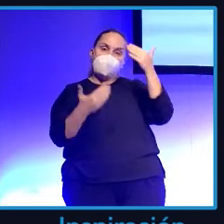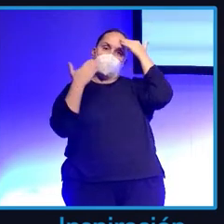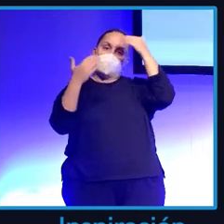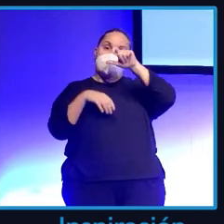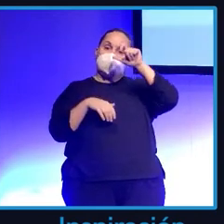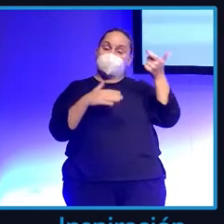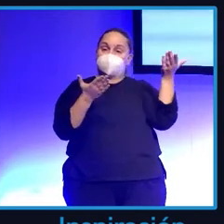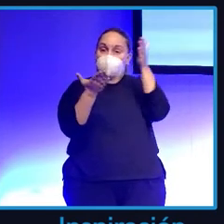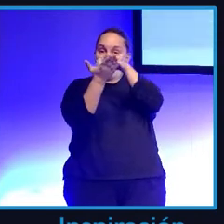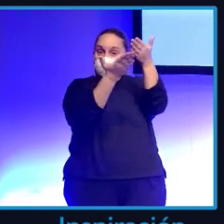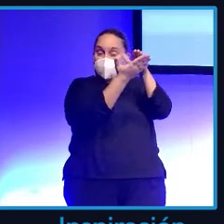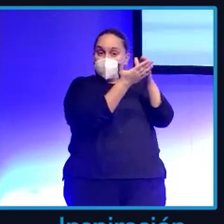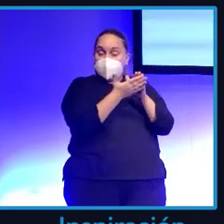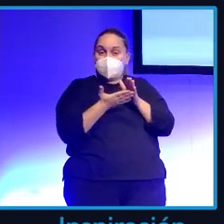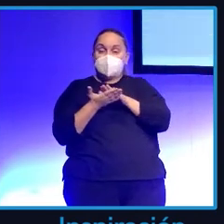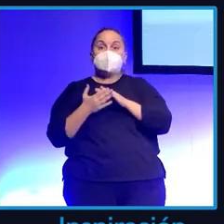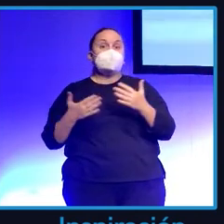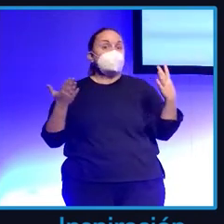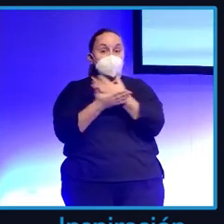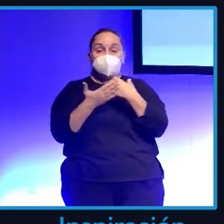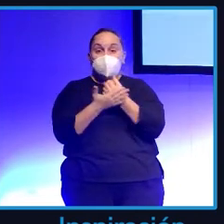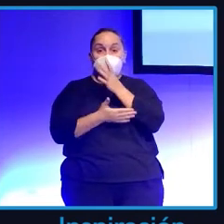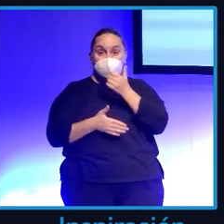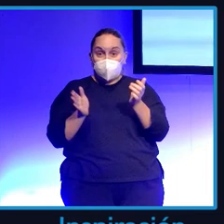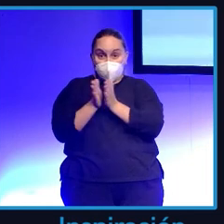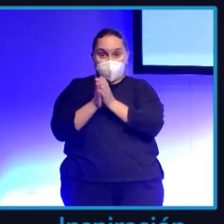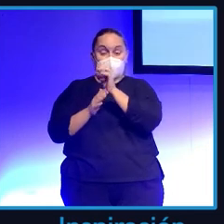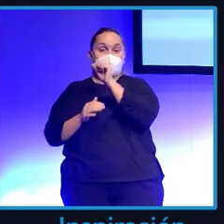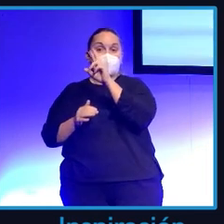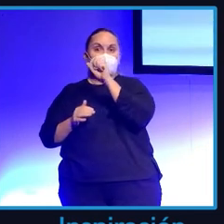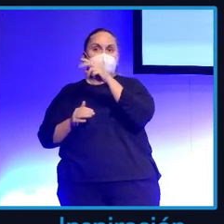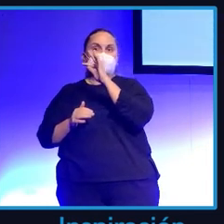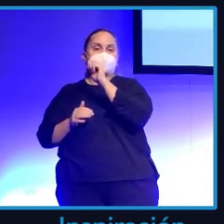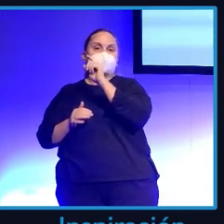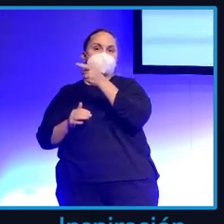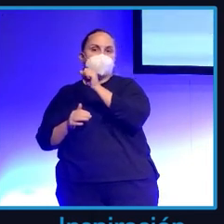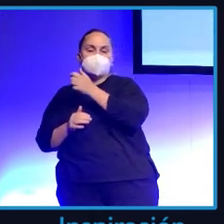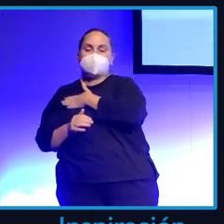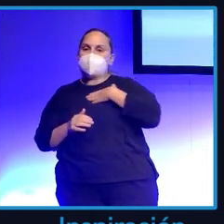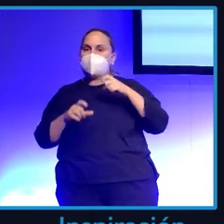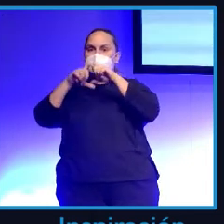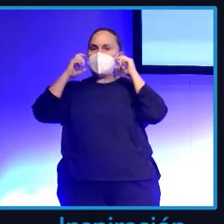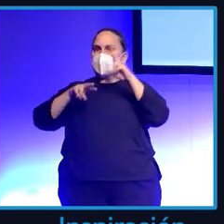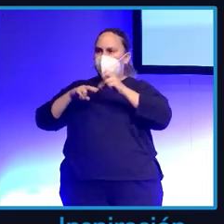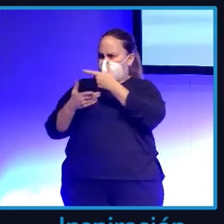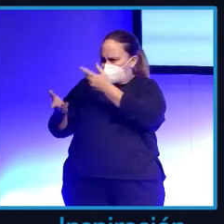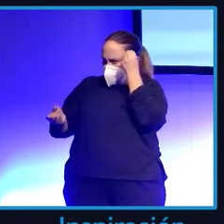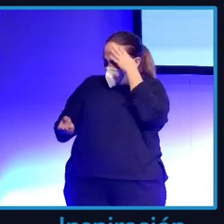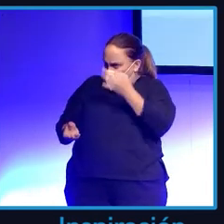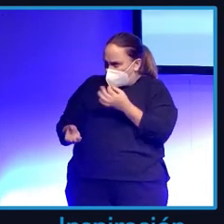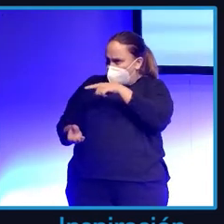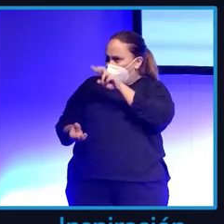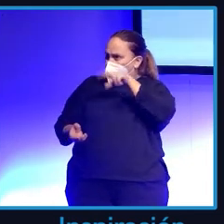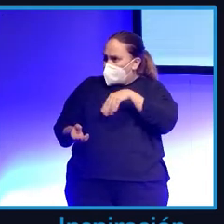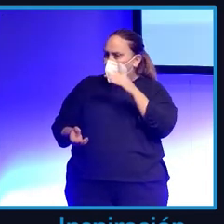esto porque Arantxa dijo que quería una mascarilla negra. Y yo le dije, ¿tú te has pensado que eres Dulceida o qué? Porque claro, ahora tengo mascarillas de colores, pero pones en